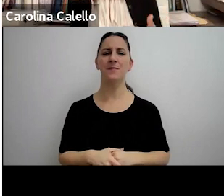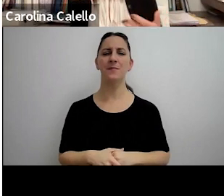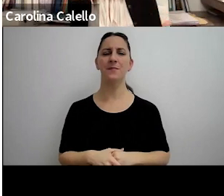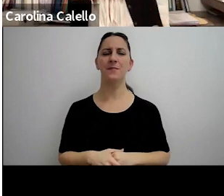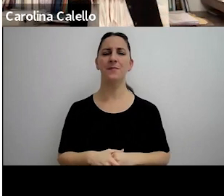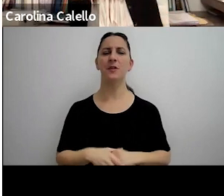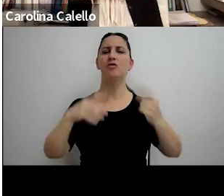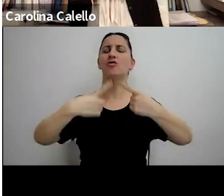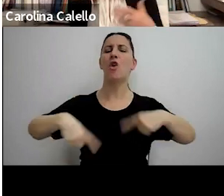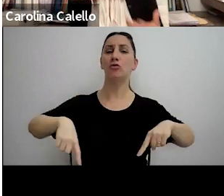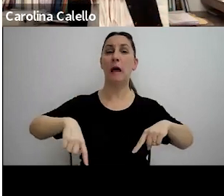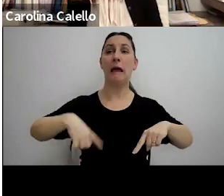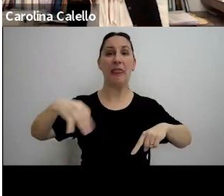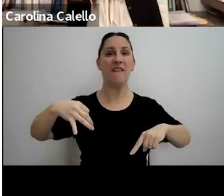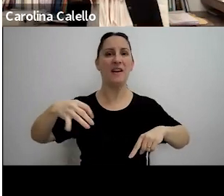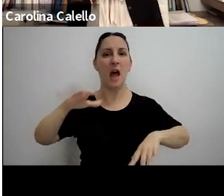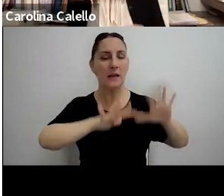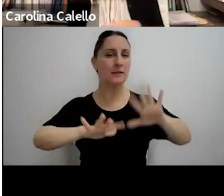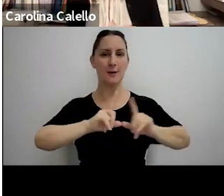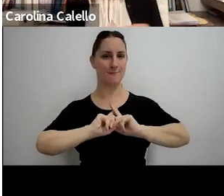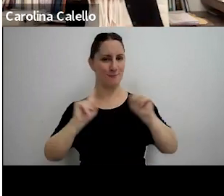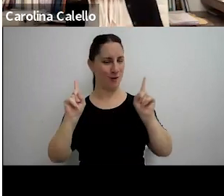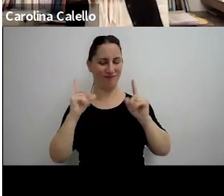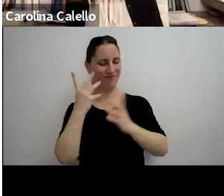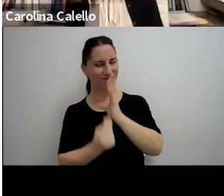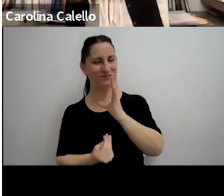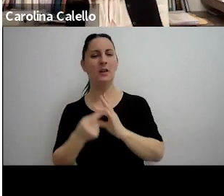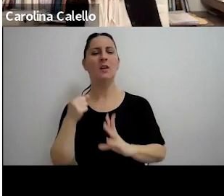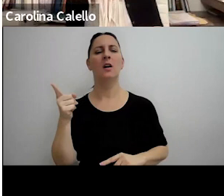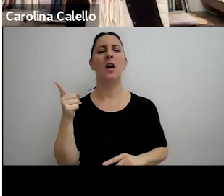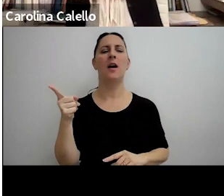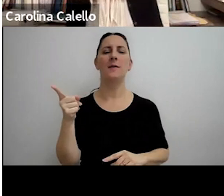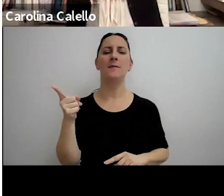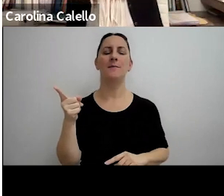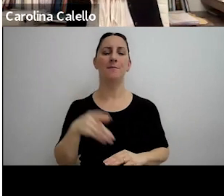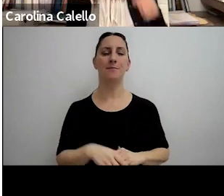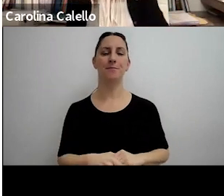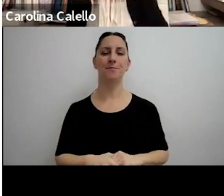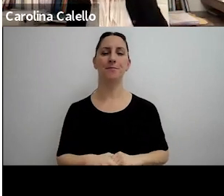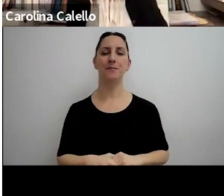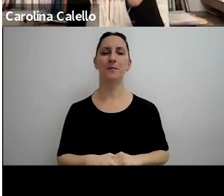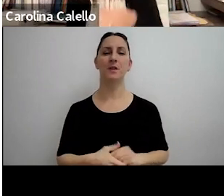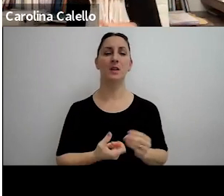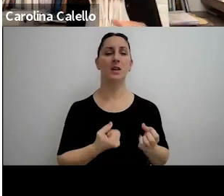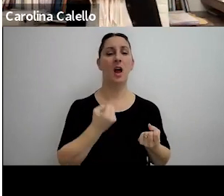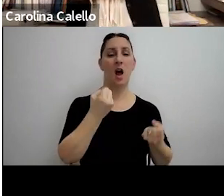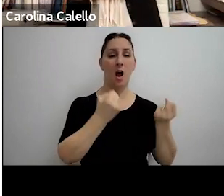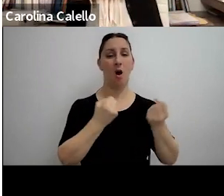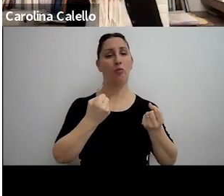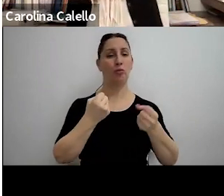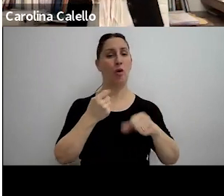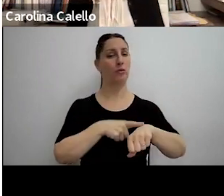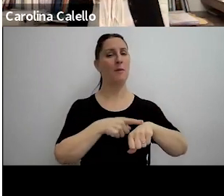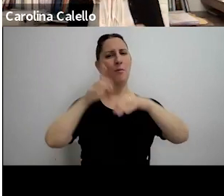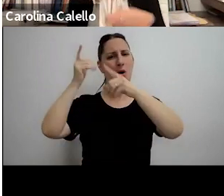cuestiones que deberían haberse tomado como por ejemplo no contaba que los que los vehículos durante un tiempo estaban